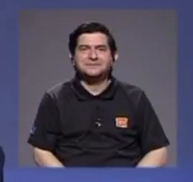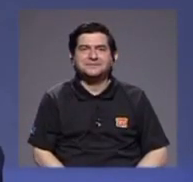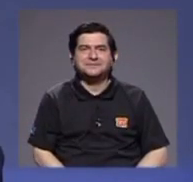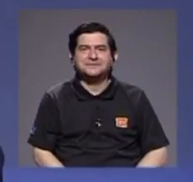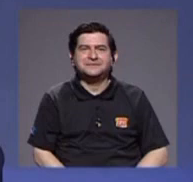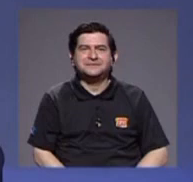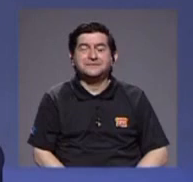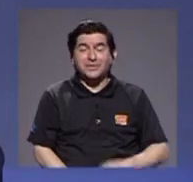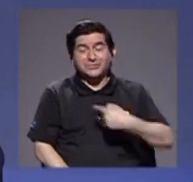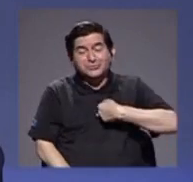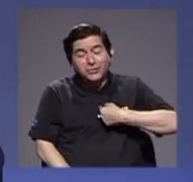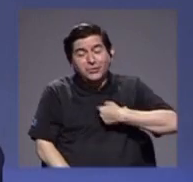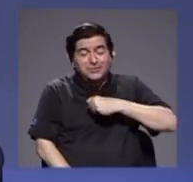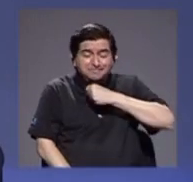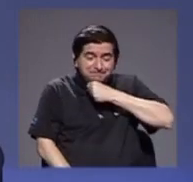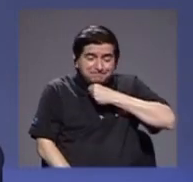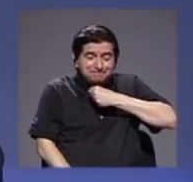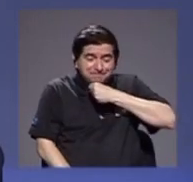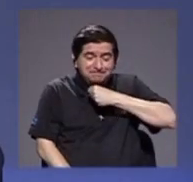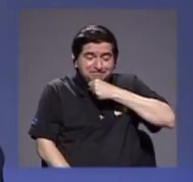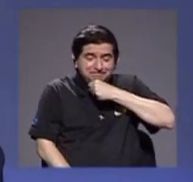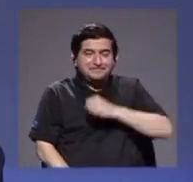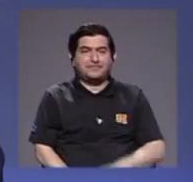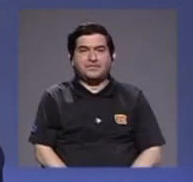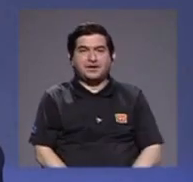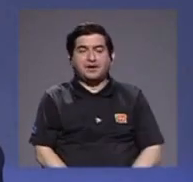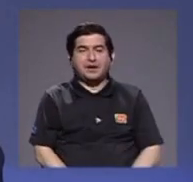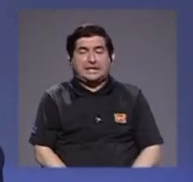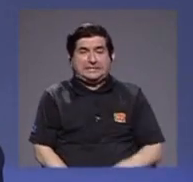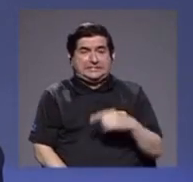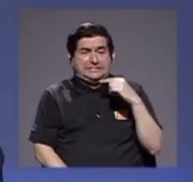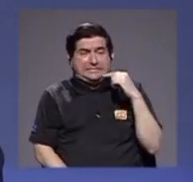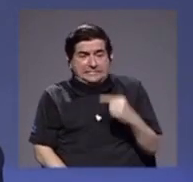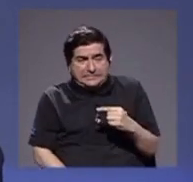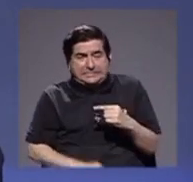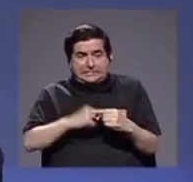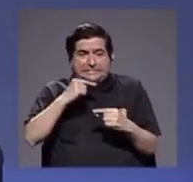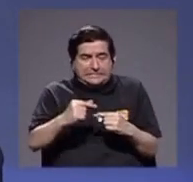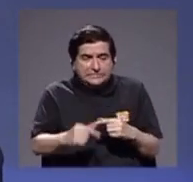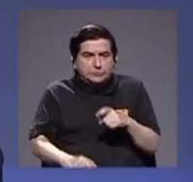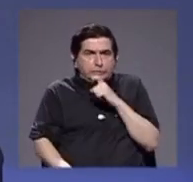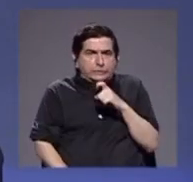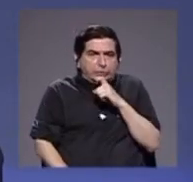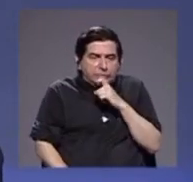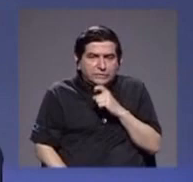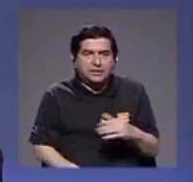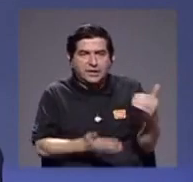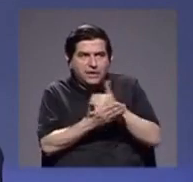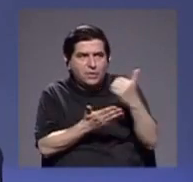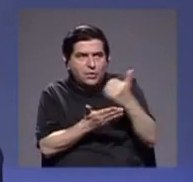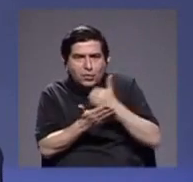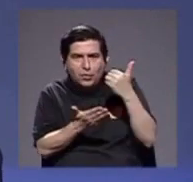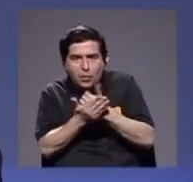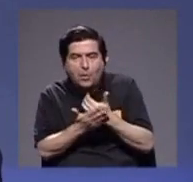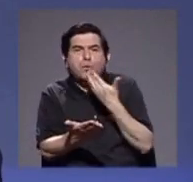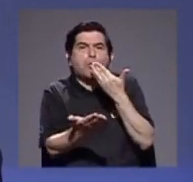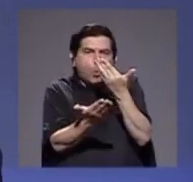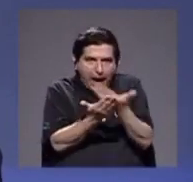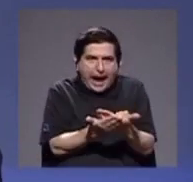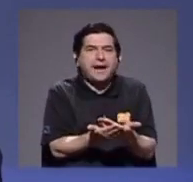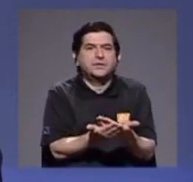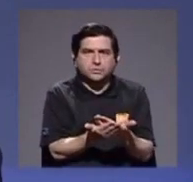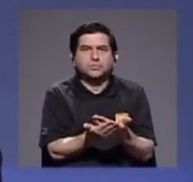este anciano se ha visto a palitos con los recursos que son muy buenos